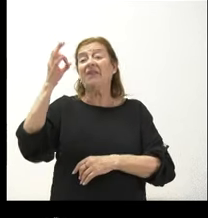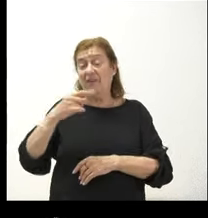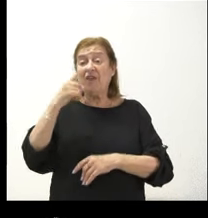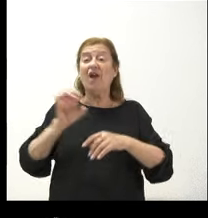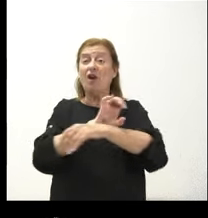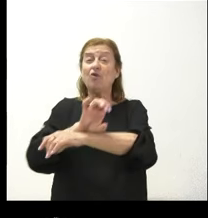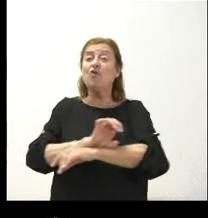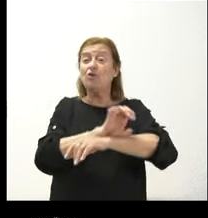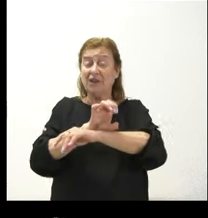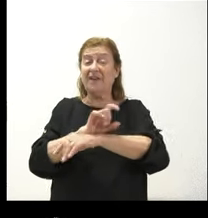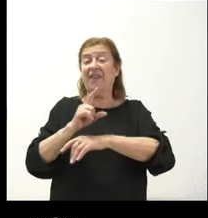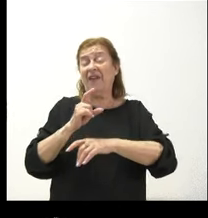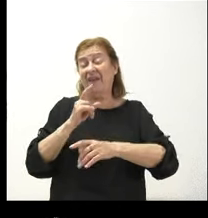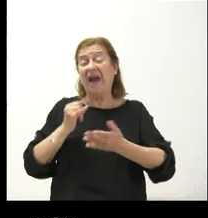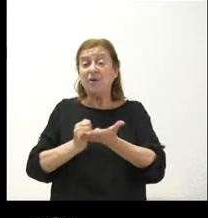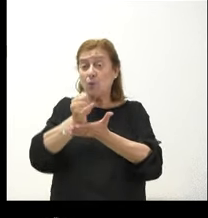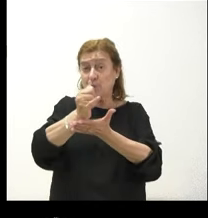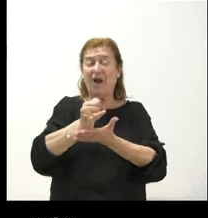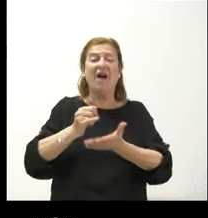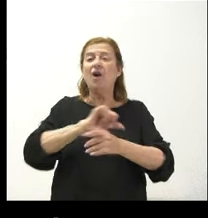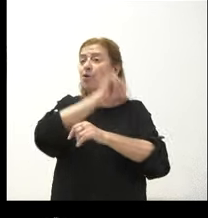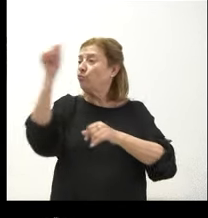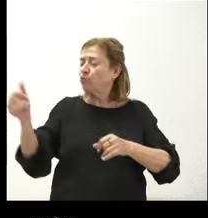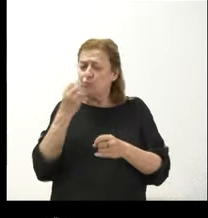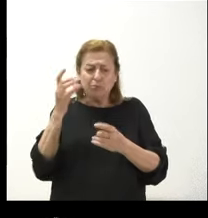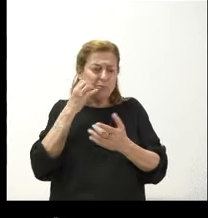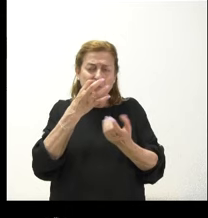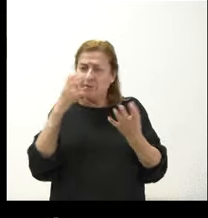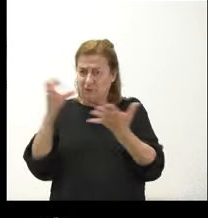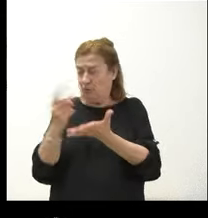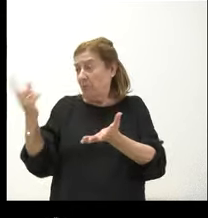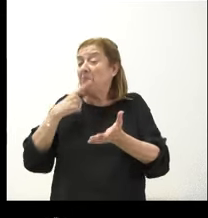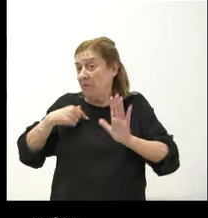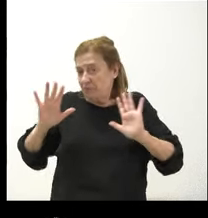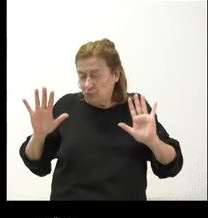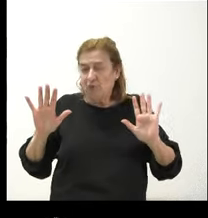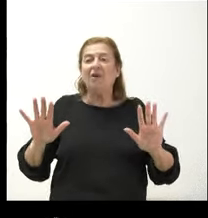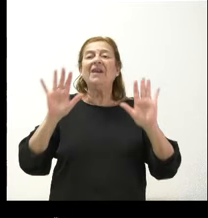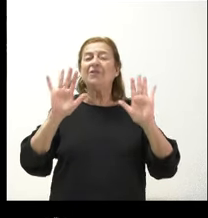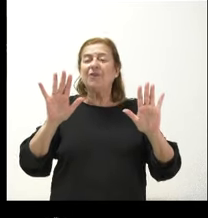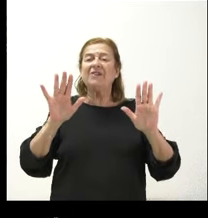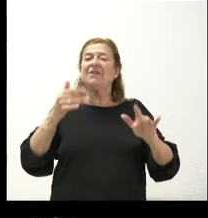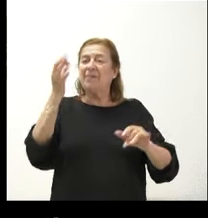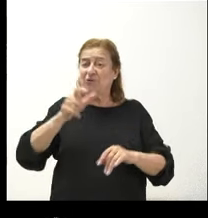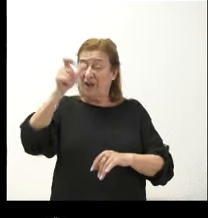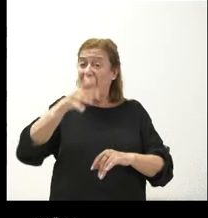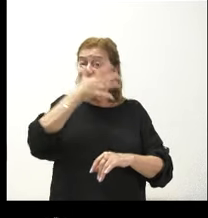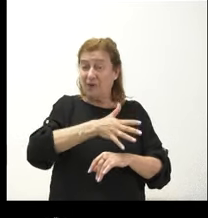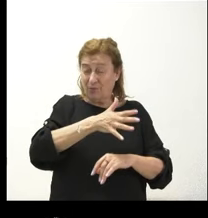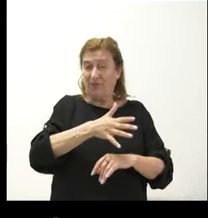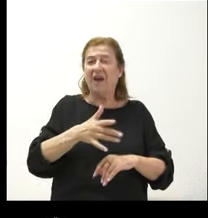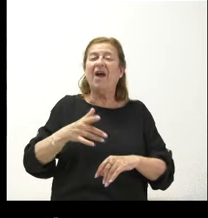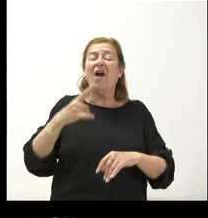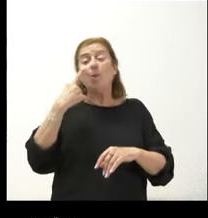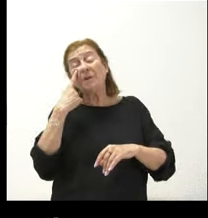de Agricultura, estuvo todo en orden por lo que me han podido comentar, el denunciante Observatorio de Bienestar